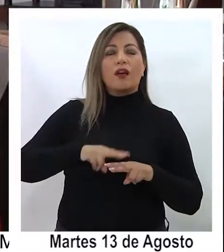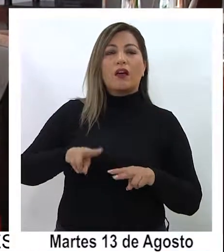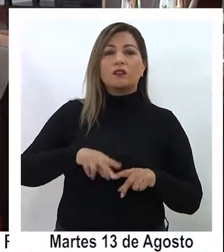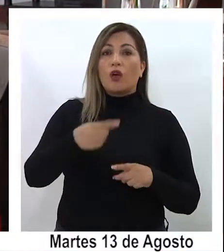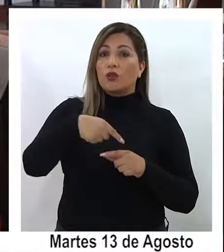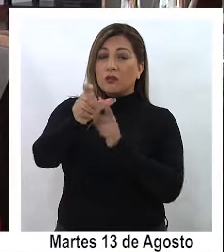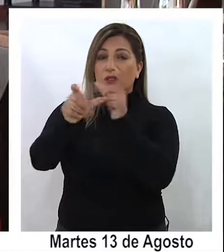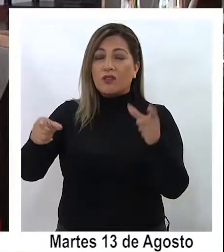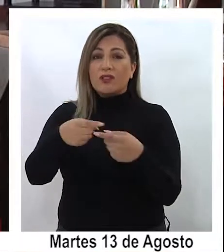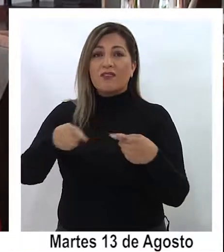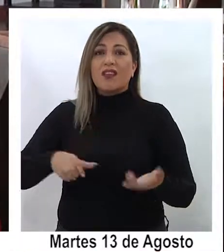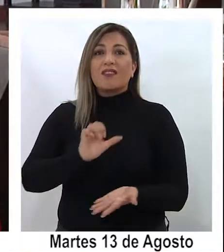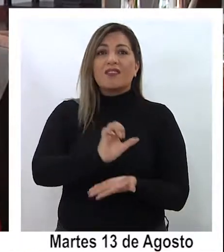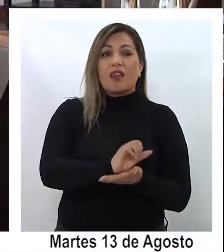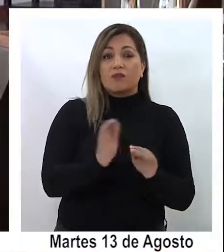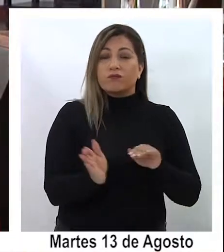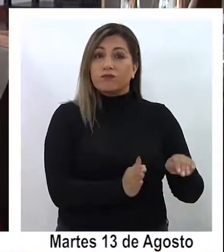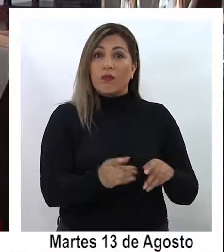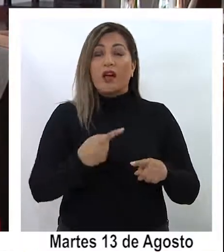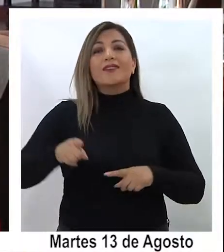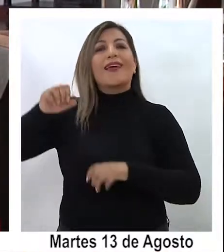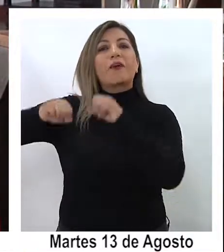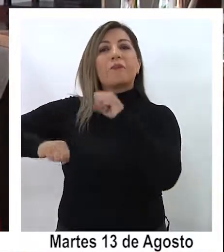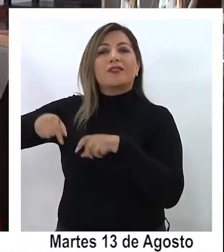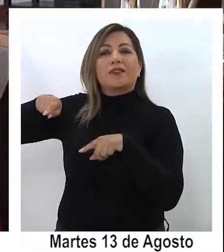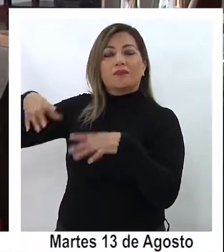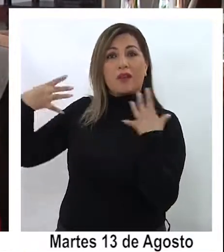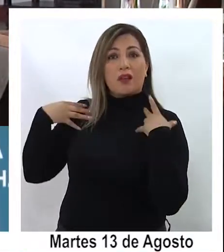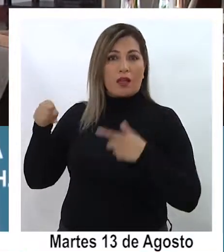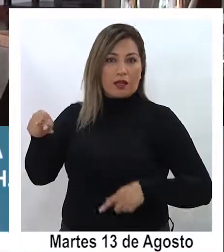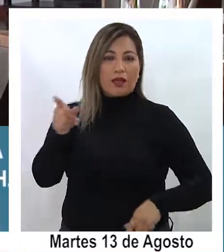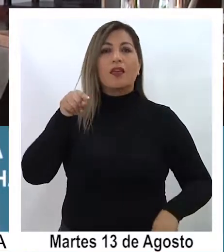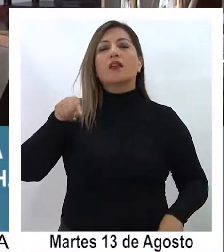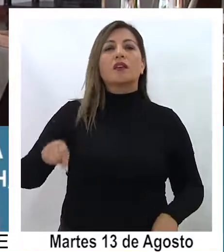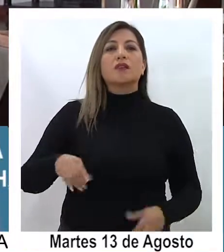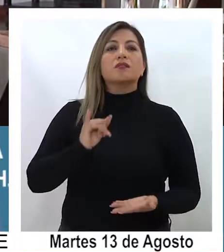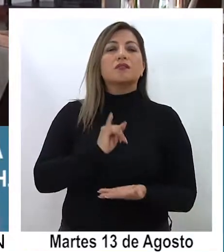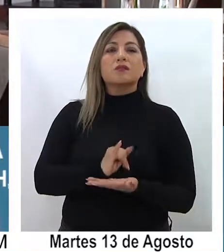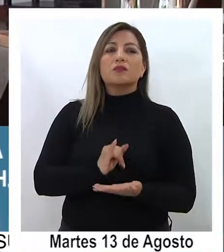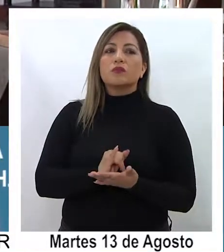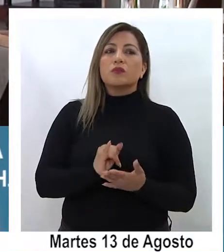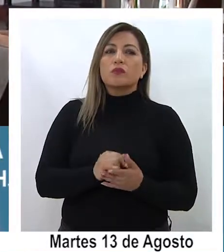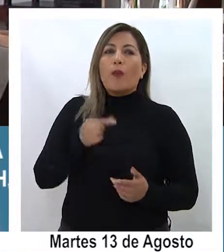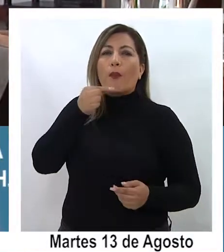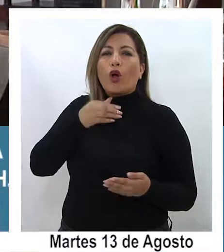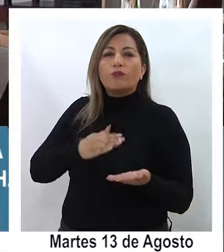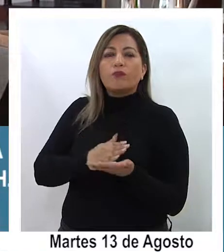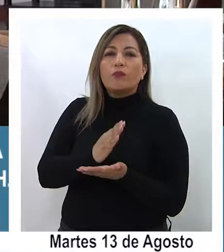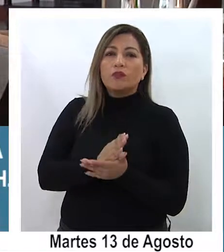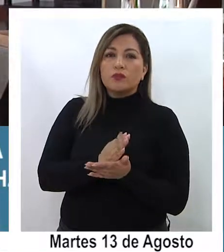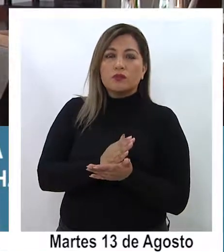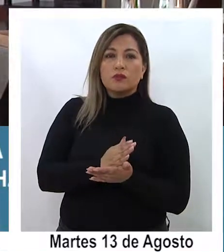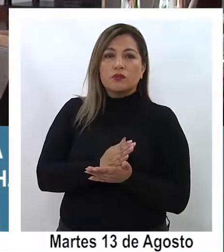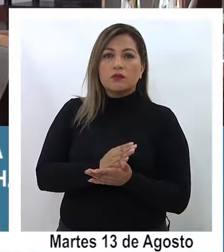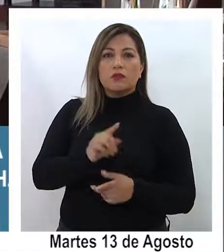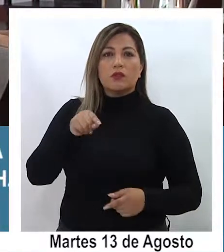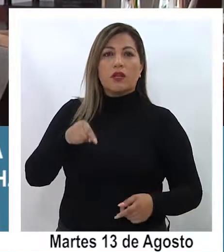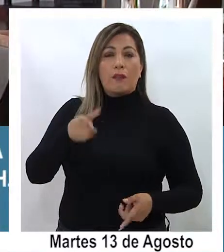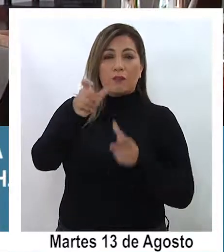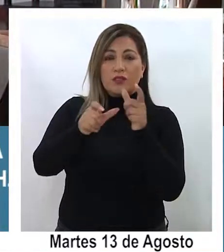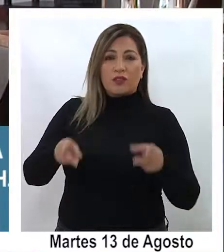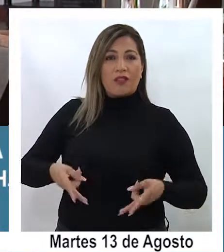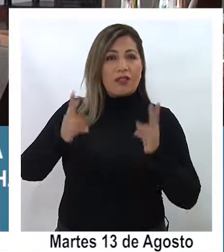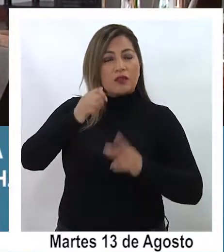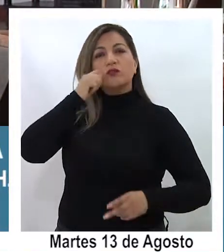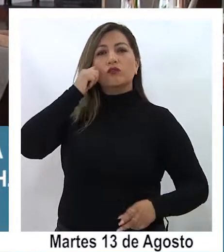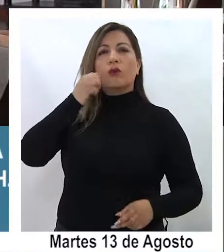a otros actores distintos al estado en este caso a las empresas es algo que tiene una institucionalidad bastante reciente los principios rectores de empresas de derechos humanos